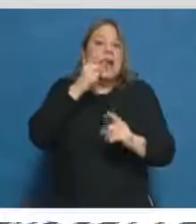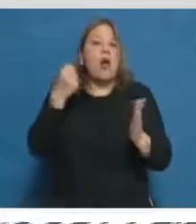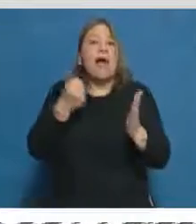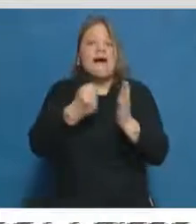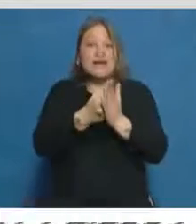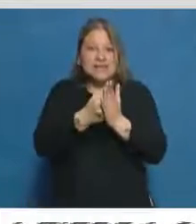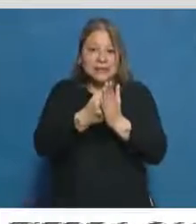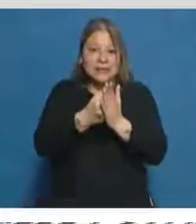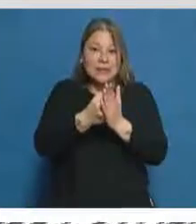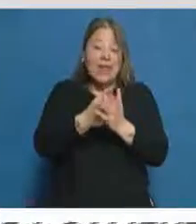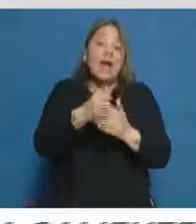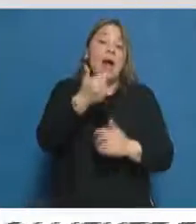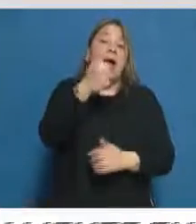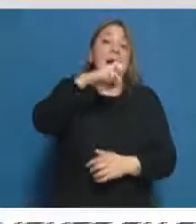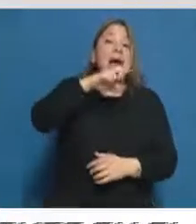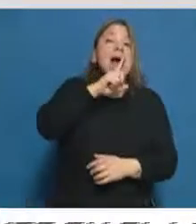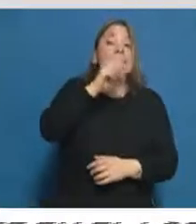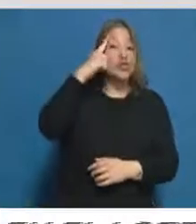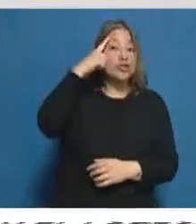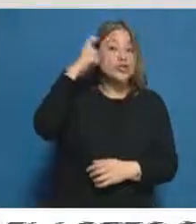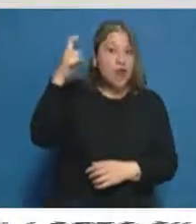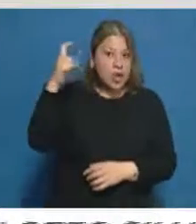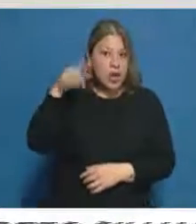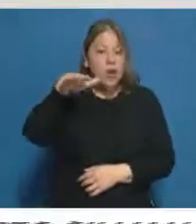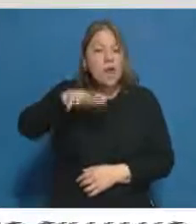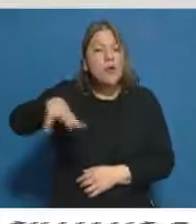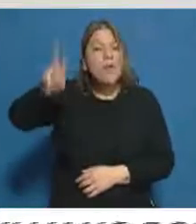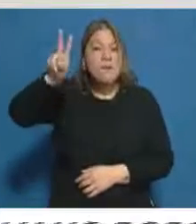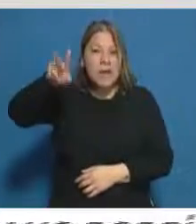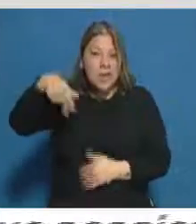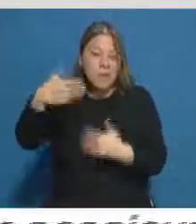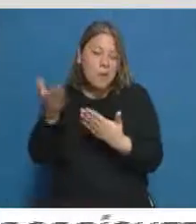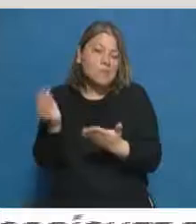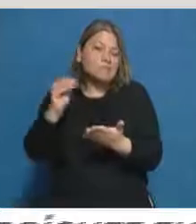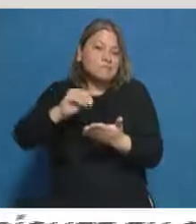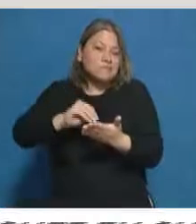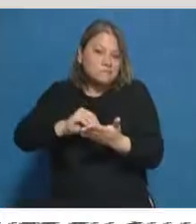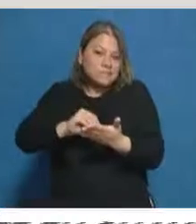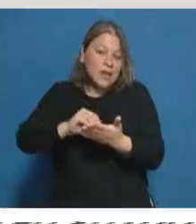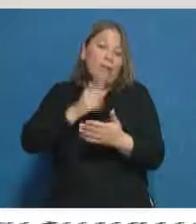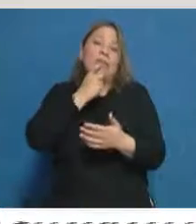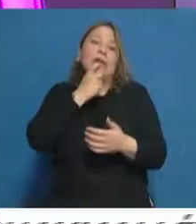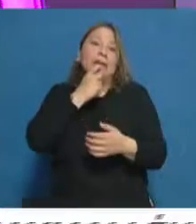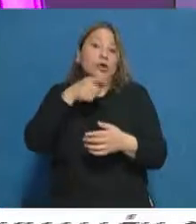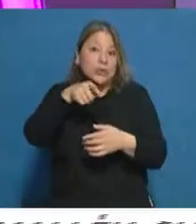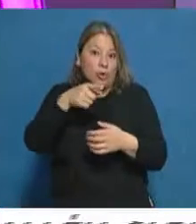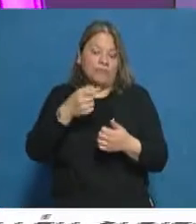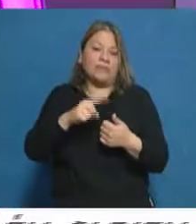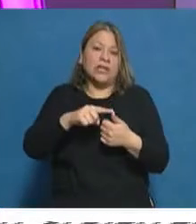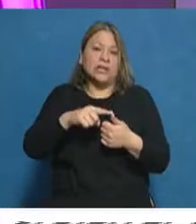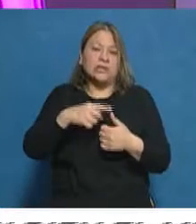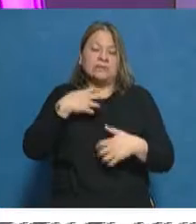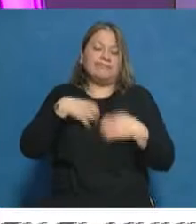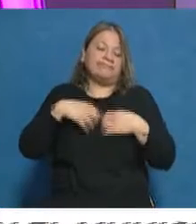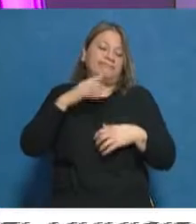Apto psicológico en Guaymallén puede incluir algunas causantes excluyentes como cuadros